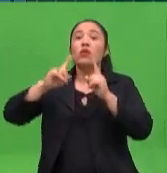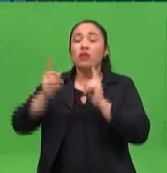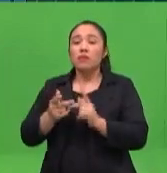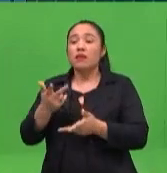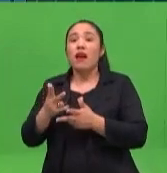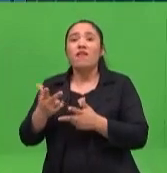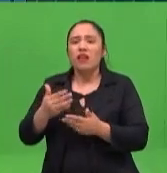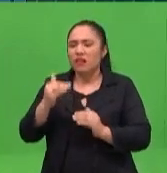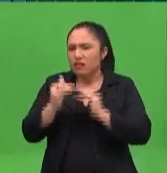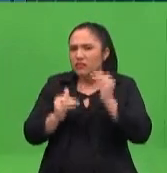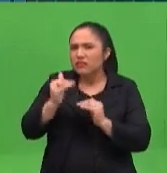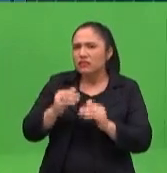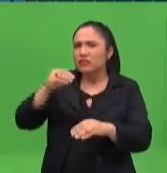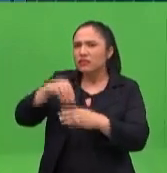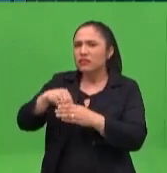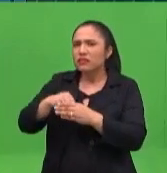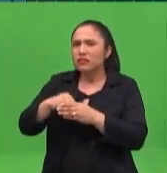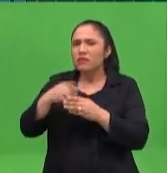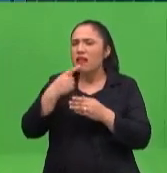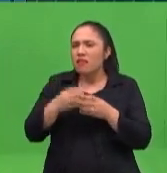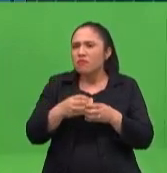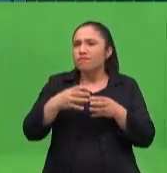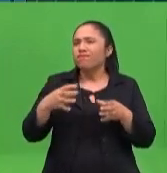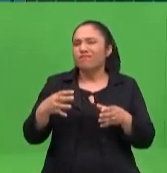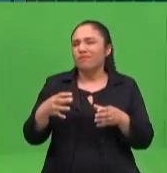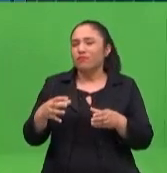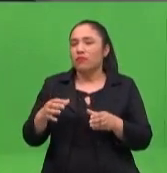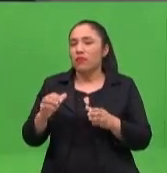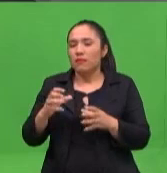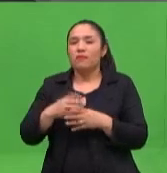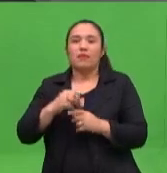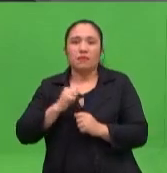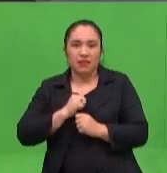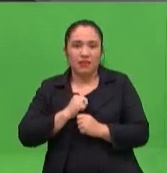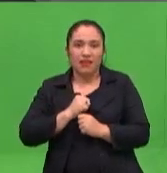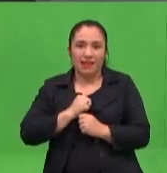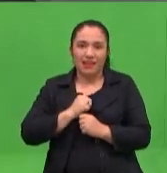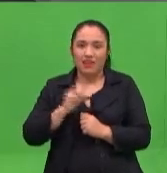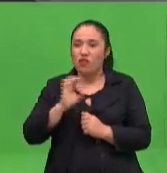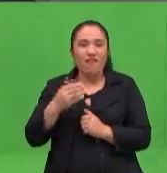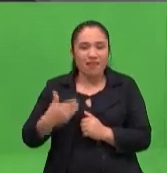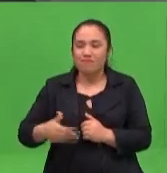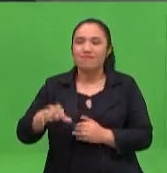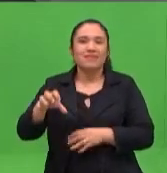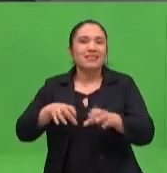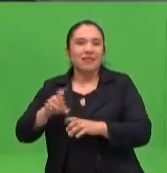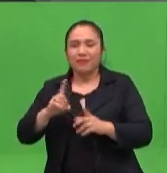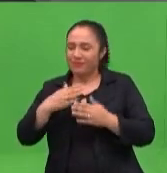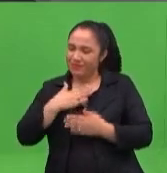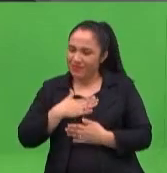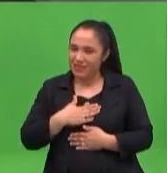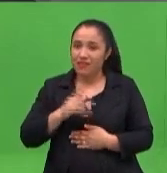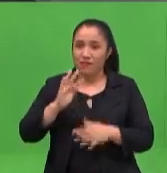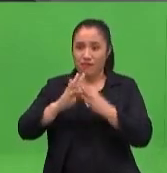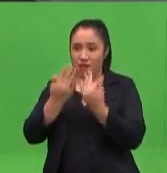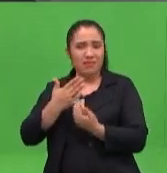en su extensión de la palabra... Muy temprano todavía. Muy temprano. Ya estás dando tranquilidad entonces. Que no se preocupen. Lo que queremos